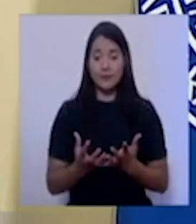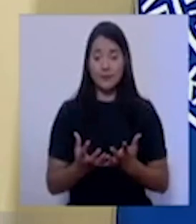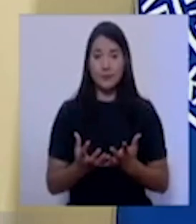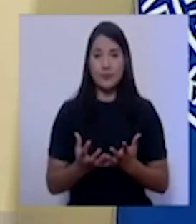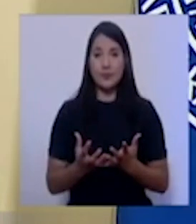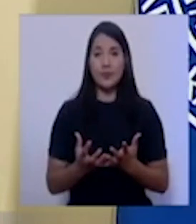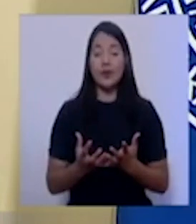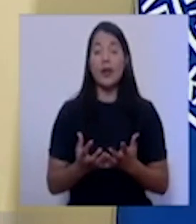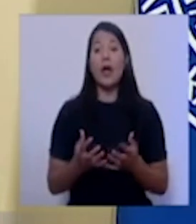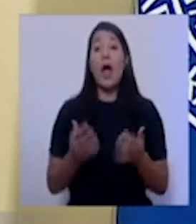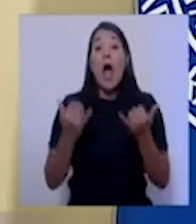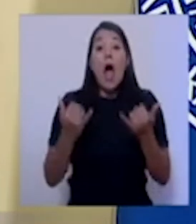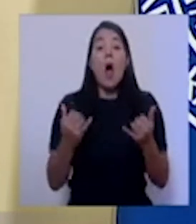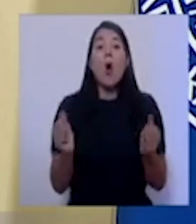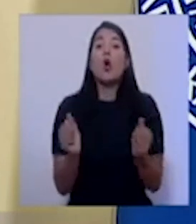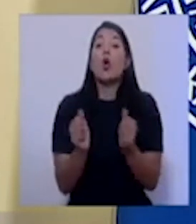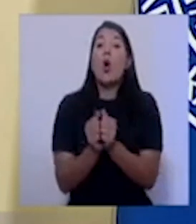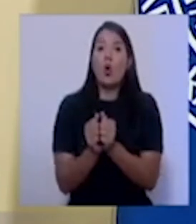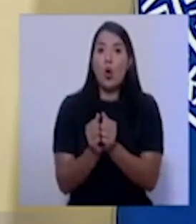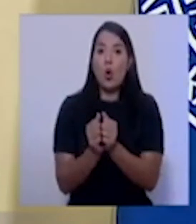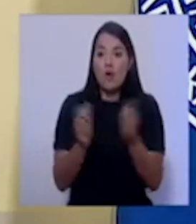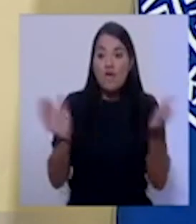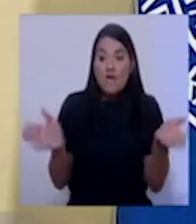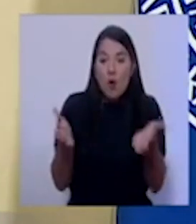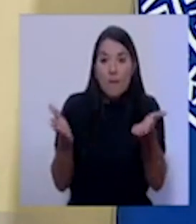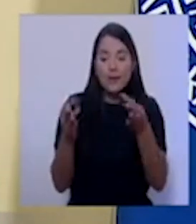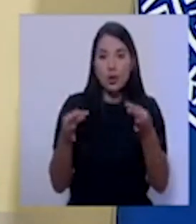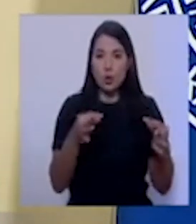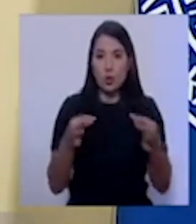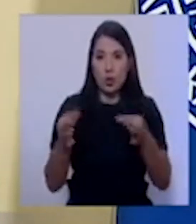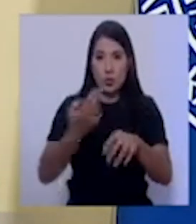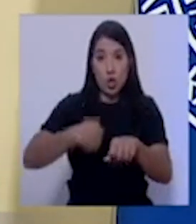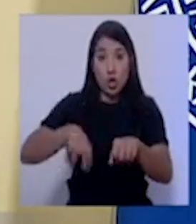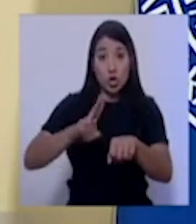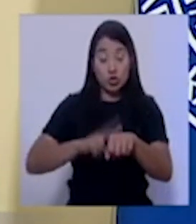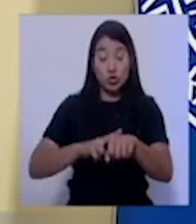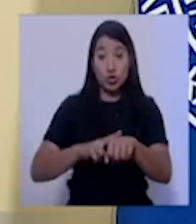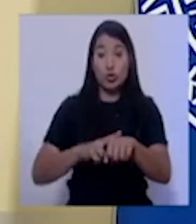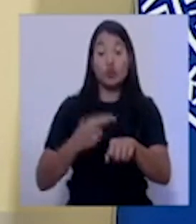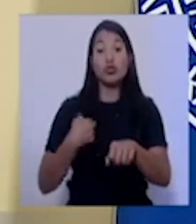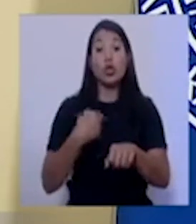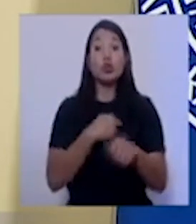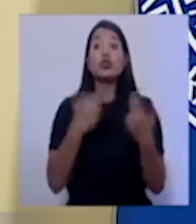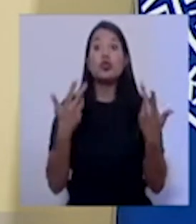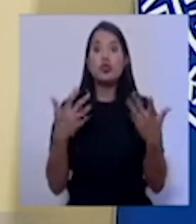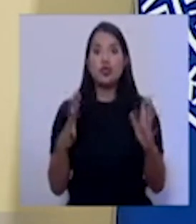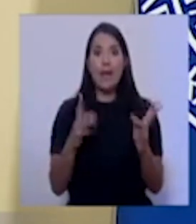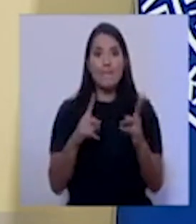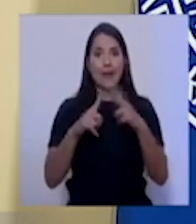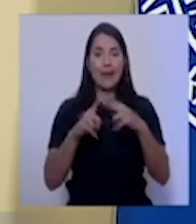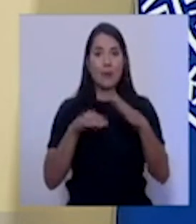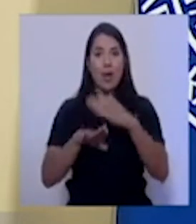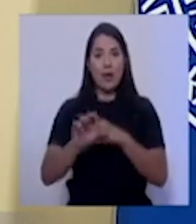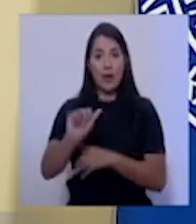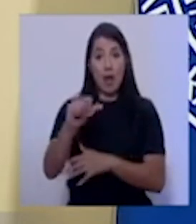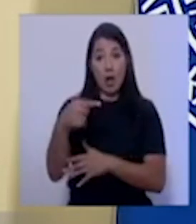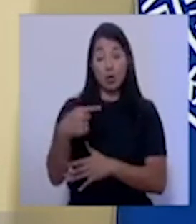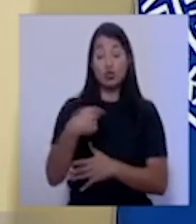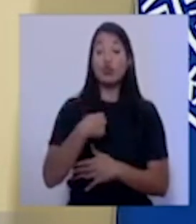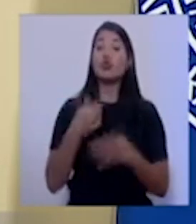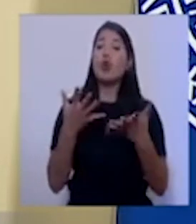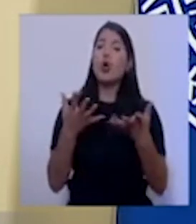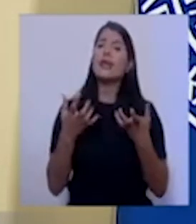Aunado esto a las medidas de fomento al turismo nacional que hemos puesto en práctica durante todo el mes de agosto, quiero decir que